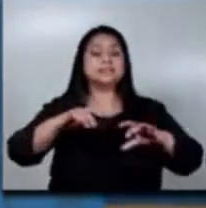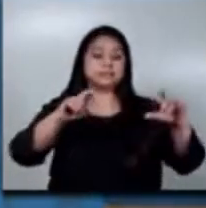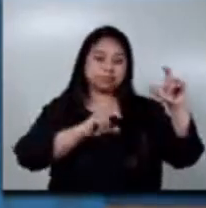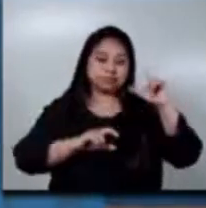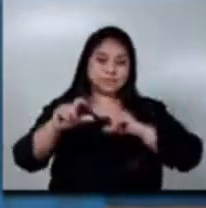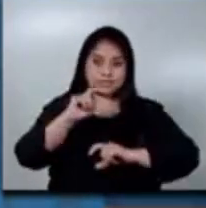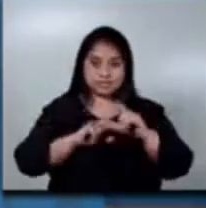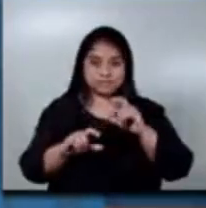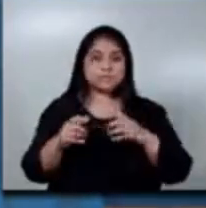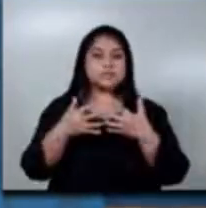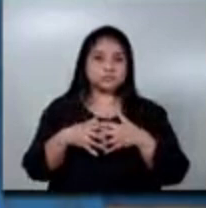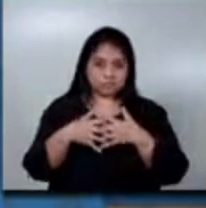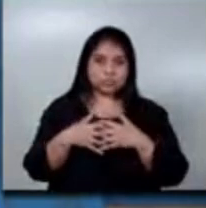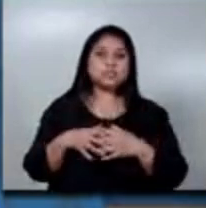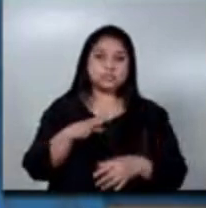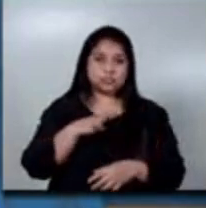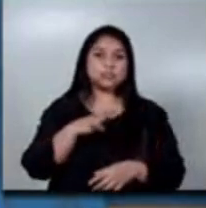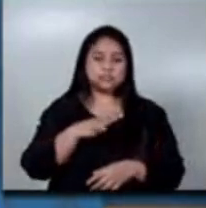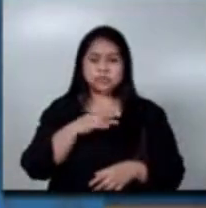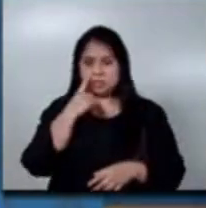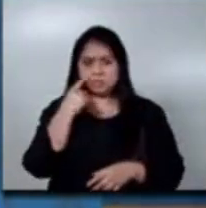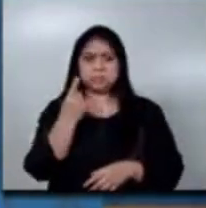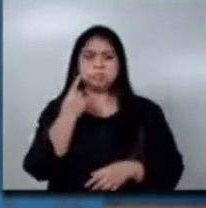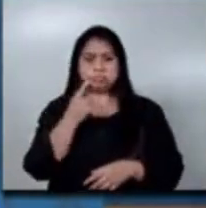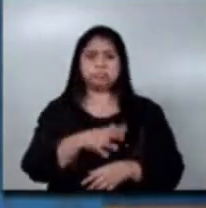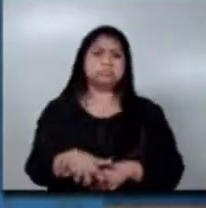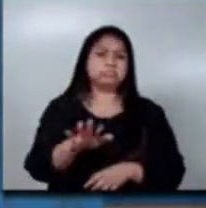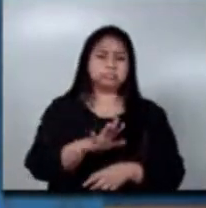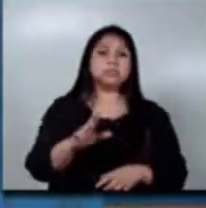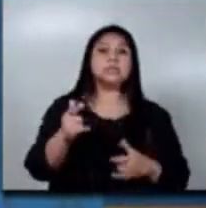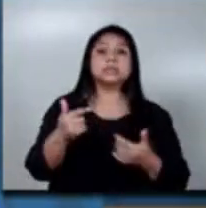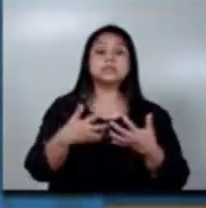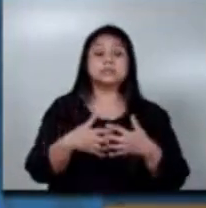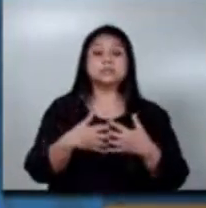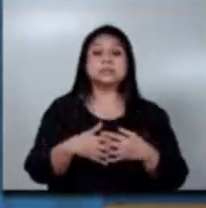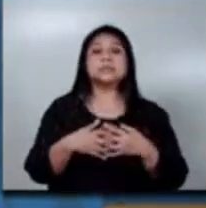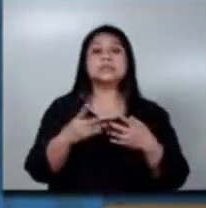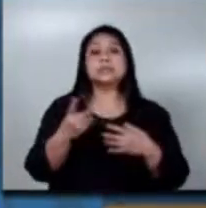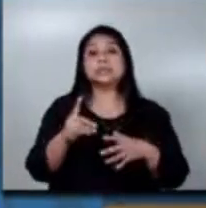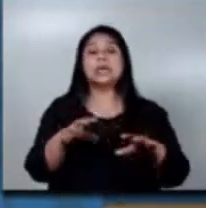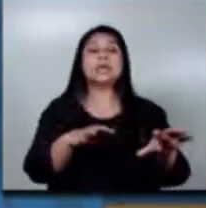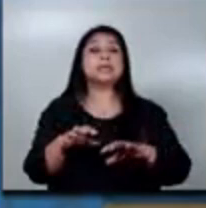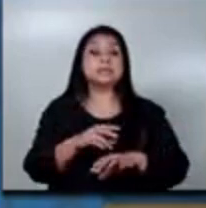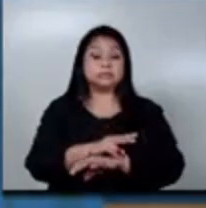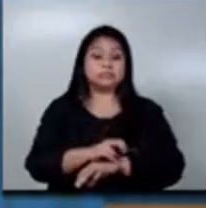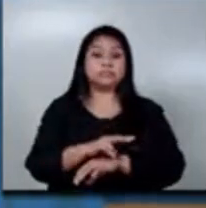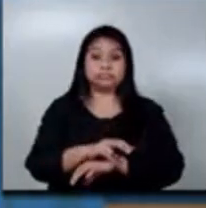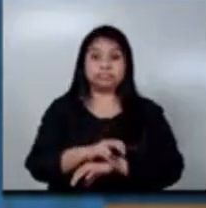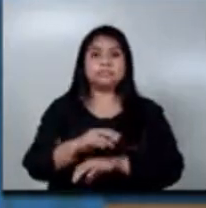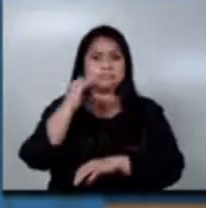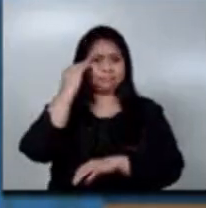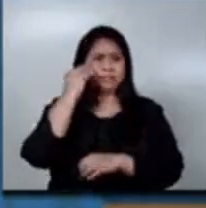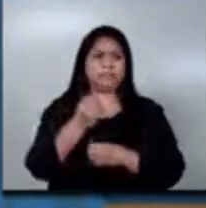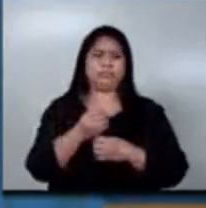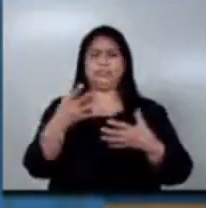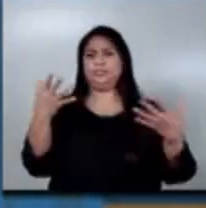e industria. Tenemos una brecha importante en las empresas de actividades agrícolas que sabemos que son bastantes